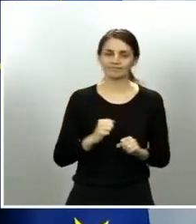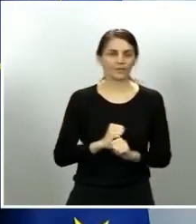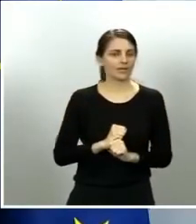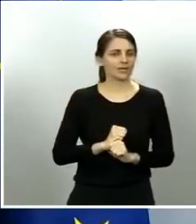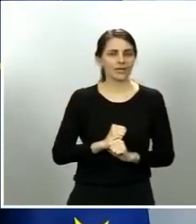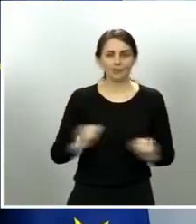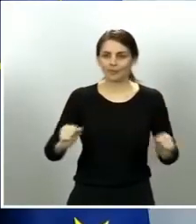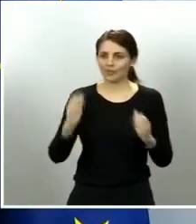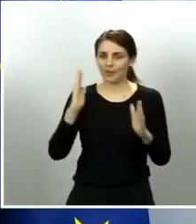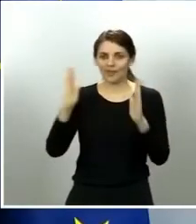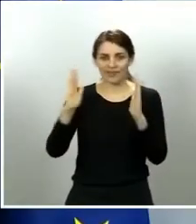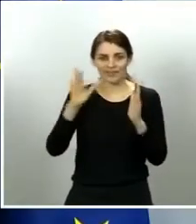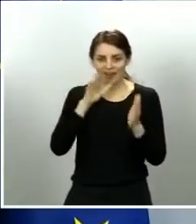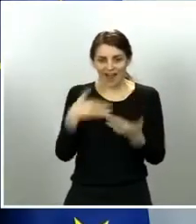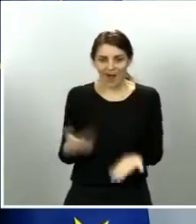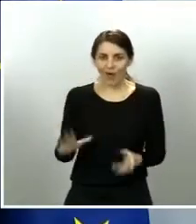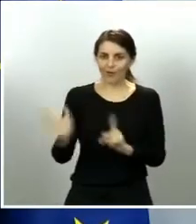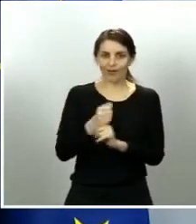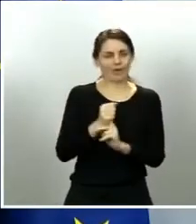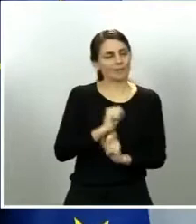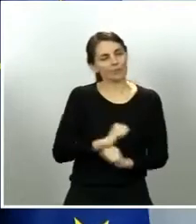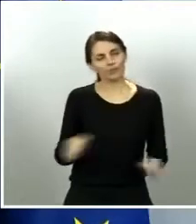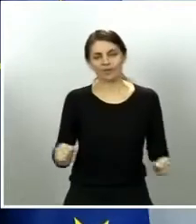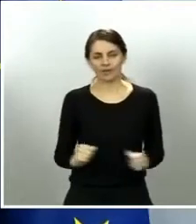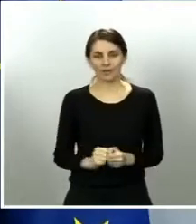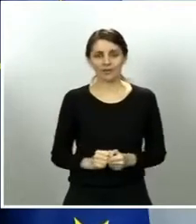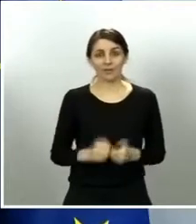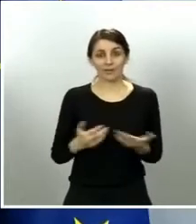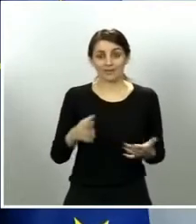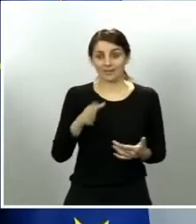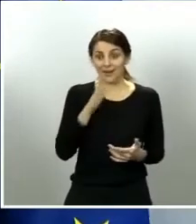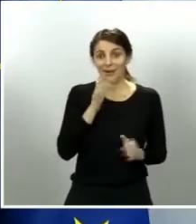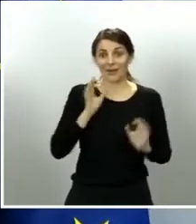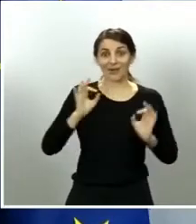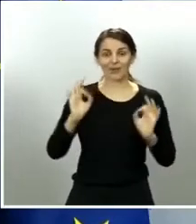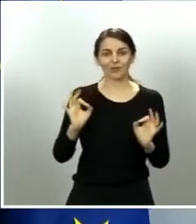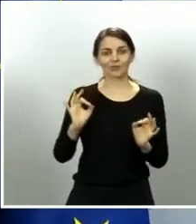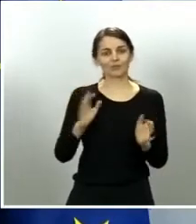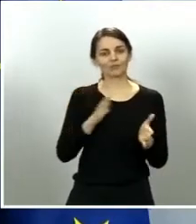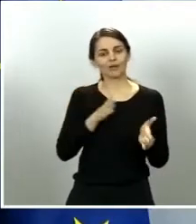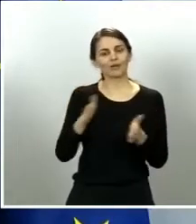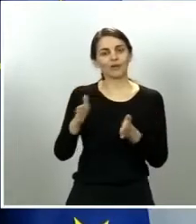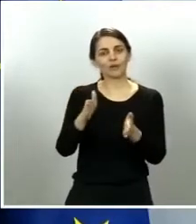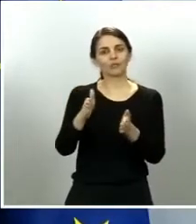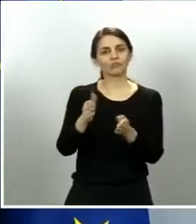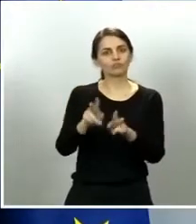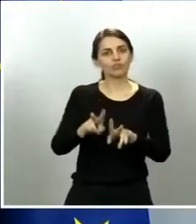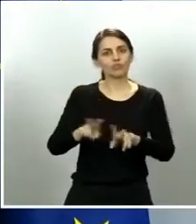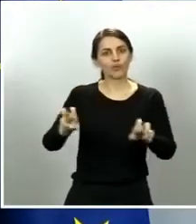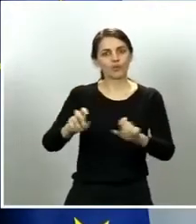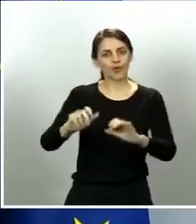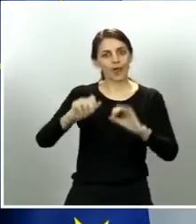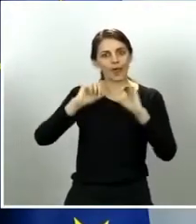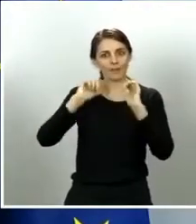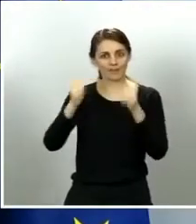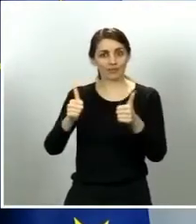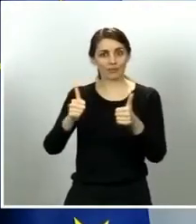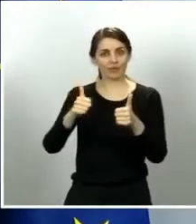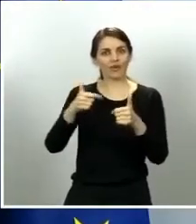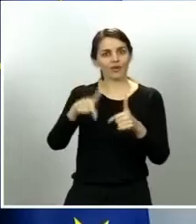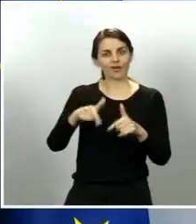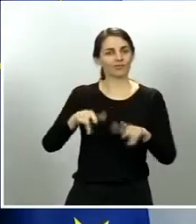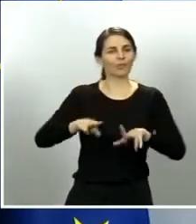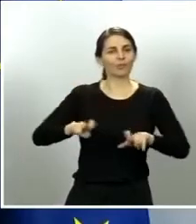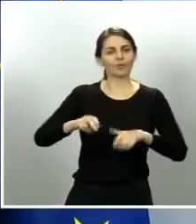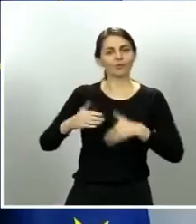momento y que pudiéramos abordar esta ruta, una nueva ruta de salida de esta compleja crisis. Nadie, como también